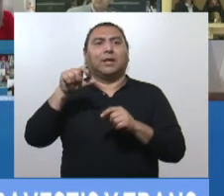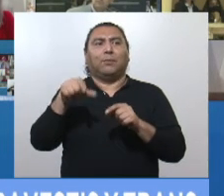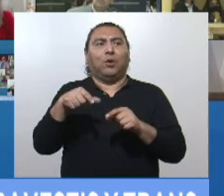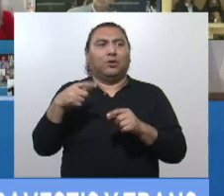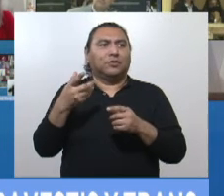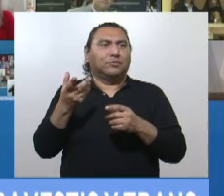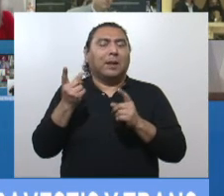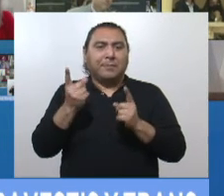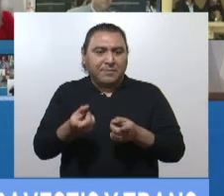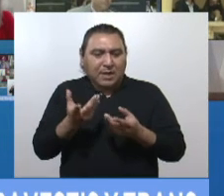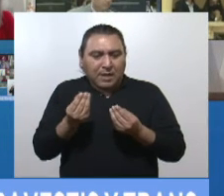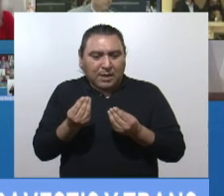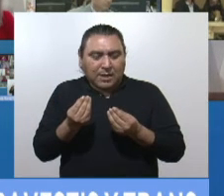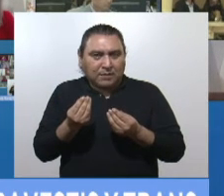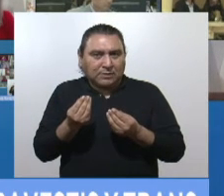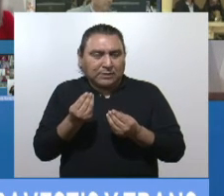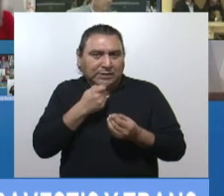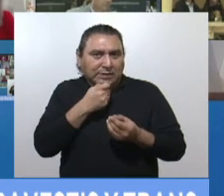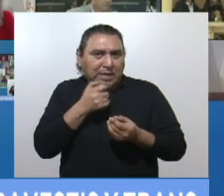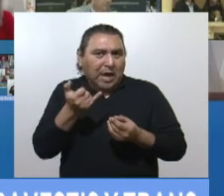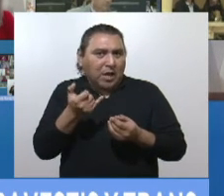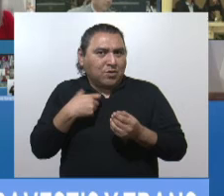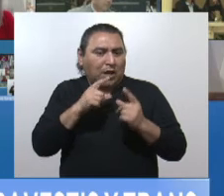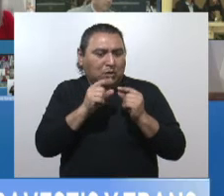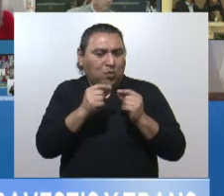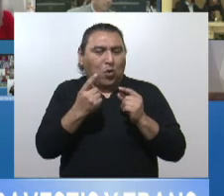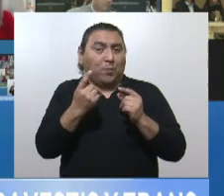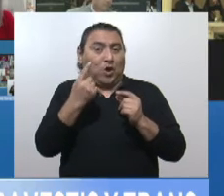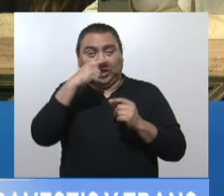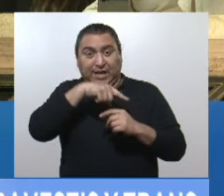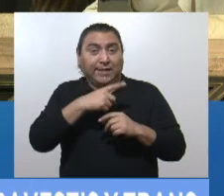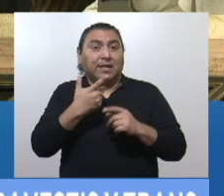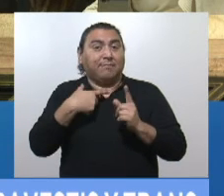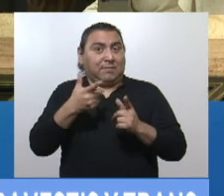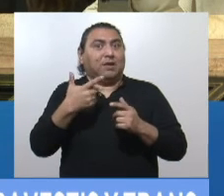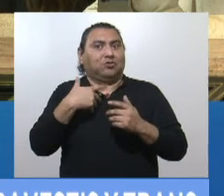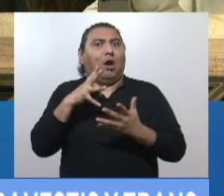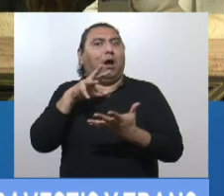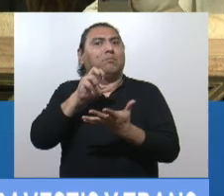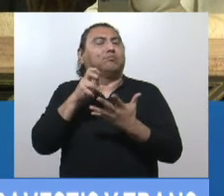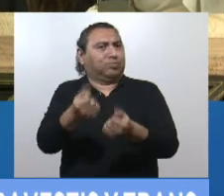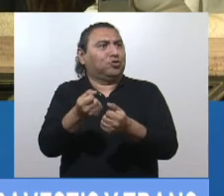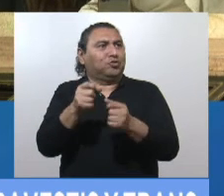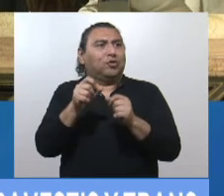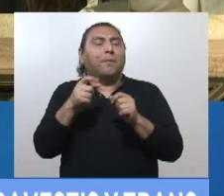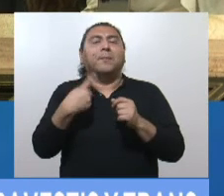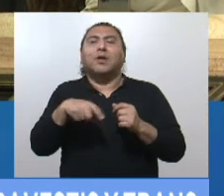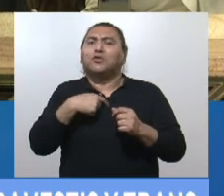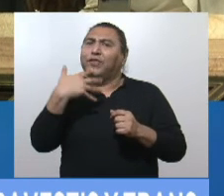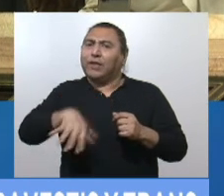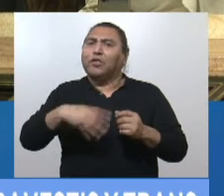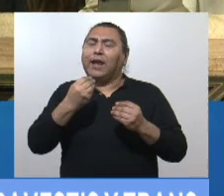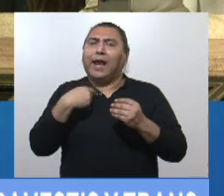por un criterio si hubiera una mejor redacción del artículo 7, también lo acompañaría, pero entiendo que la redacción que tiene